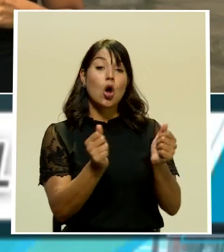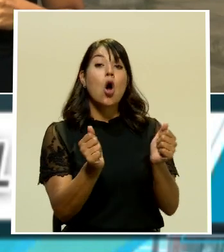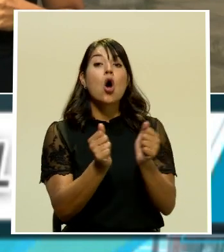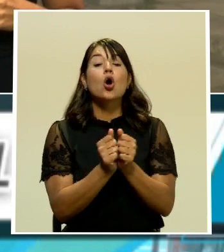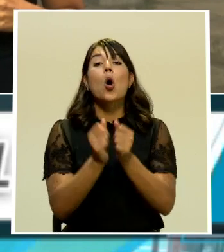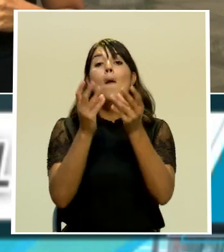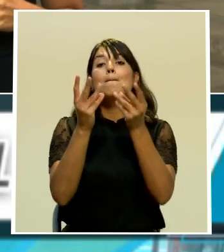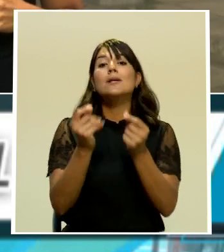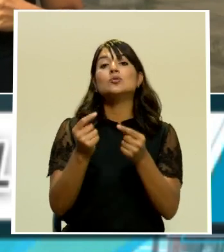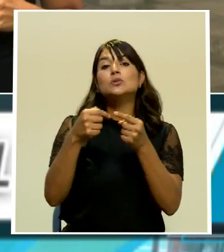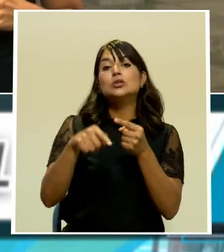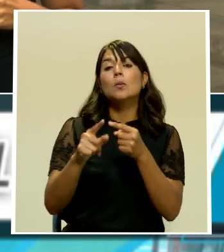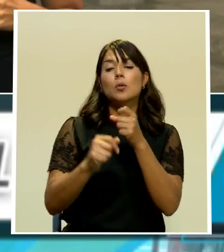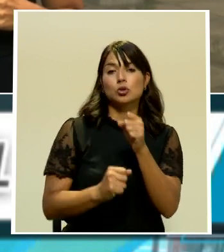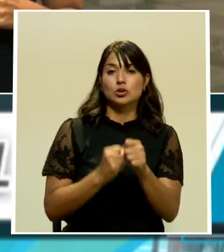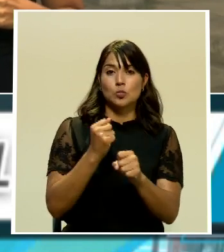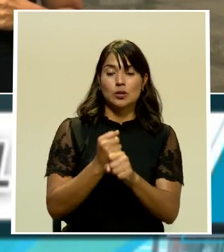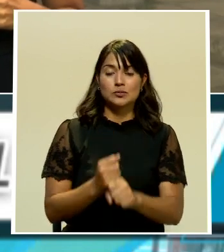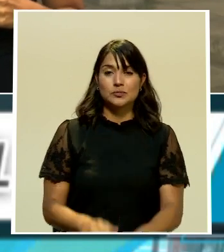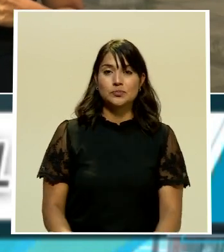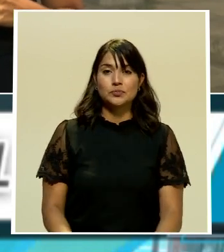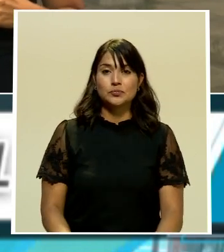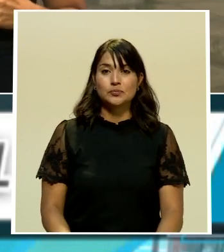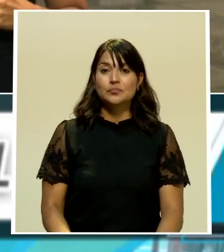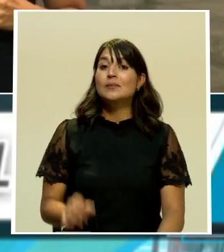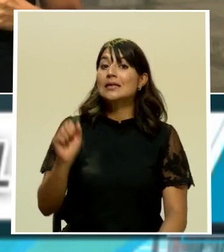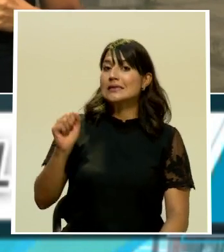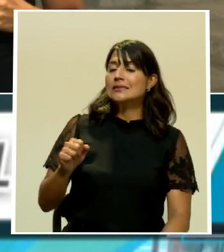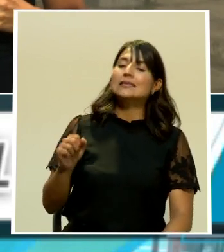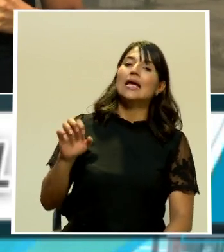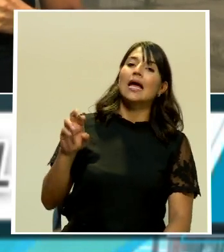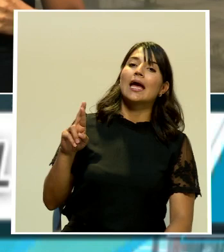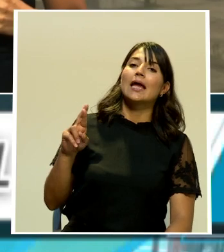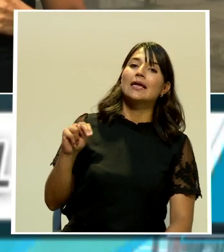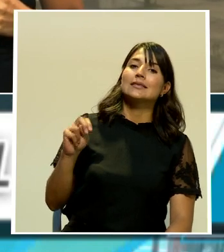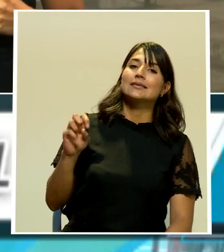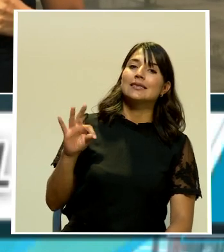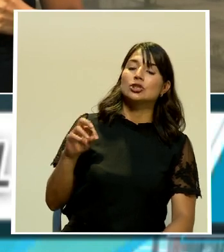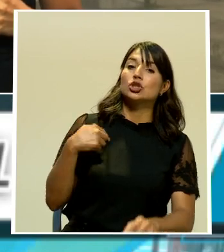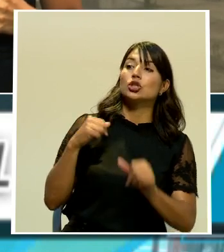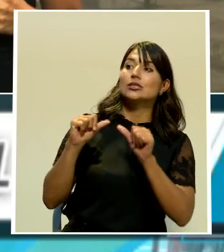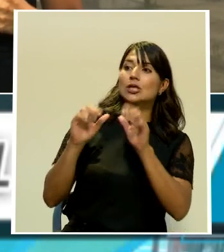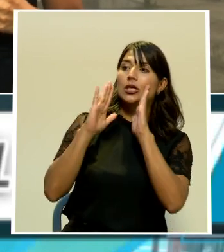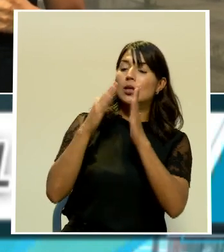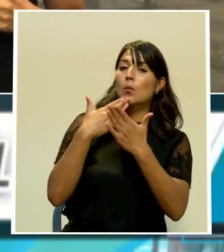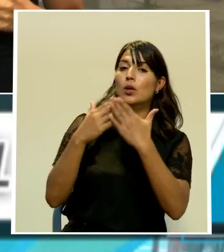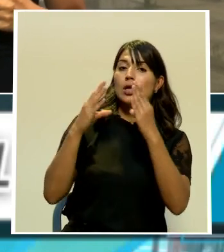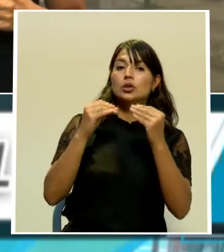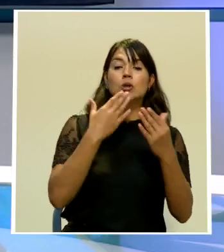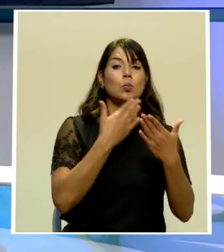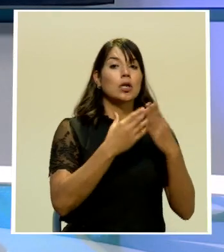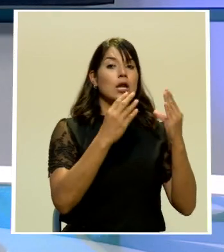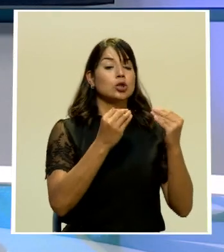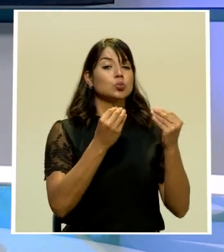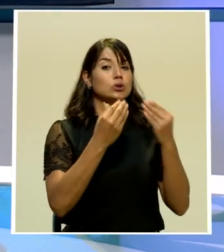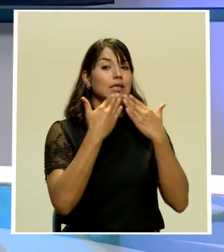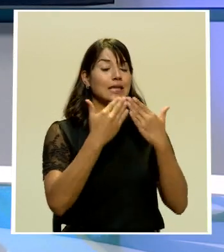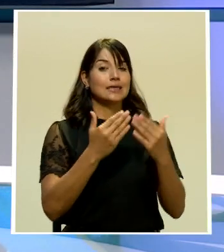presupuesto del próximo año Así es don Ernesto aquí vamos a estar pendientes buenas noches Buenas noches muchas gracias